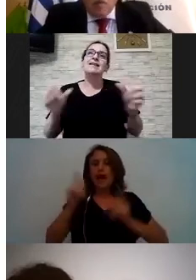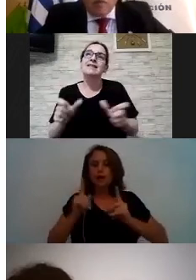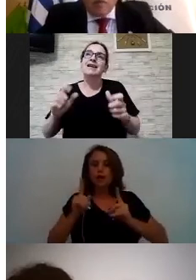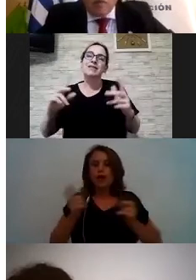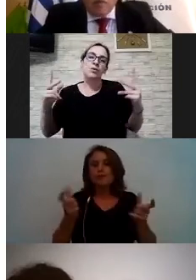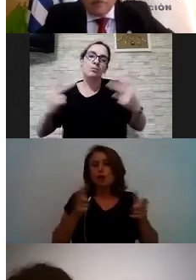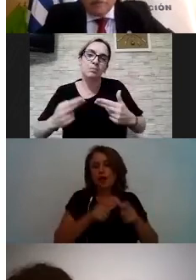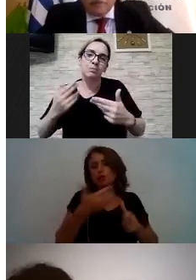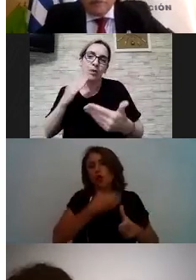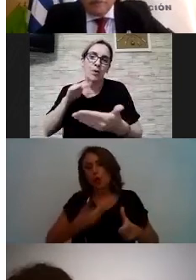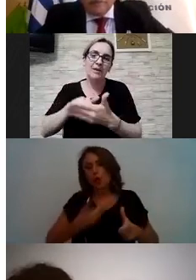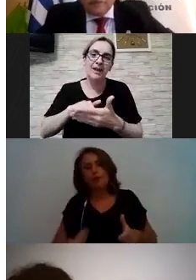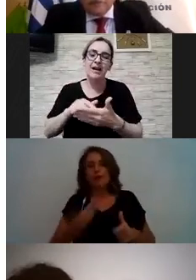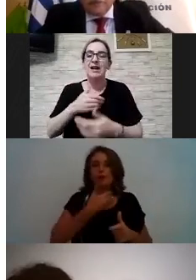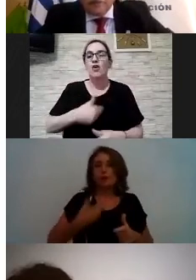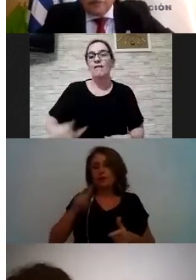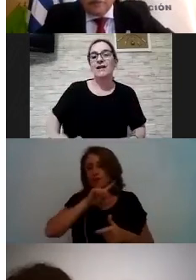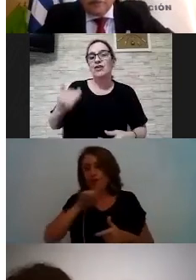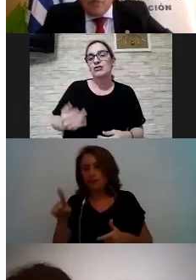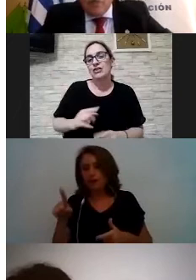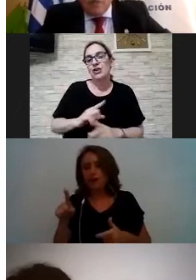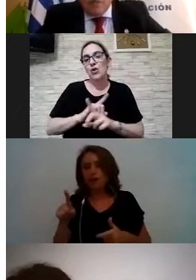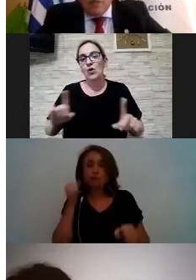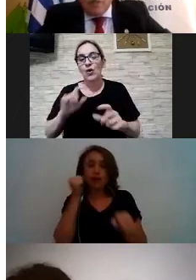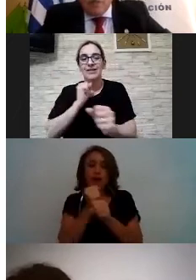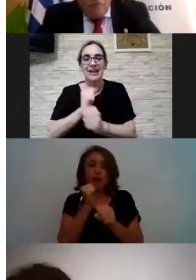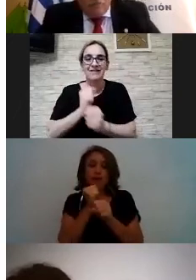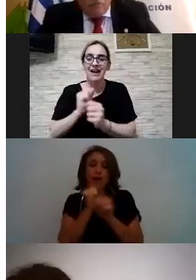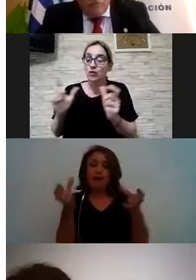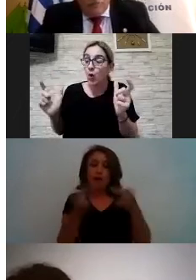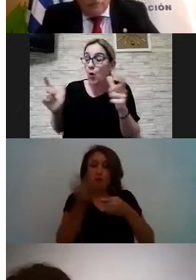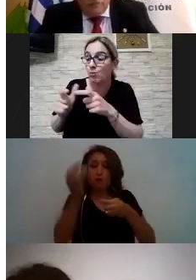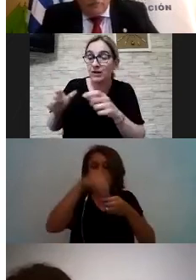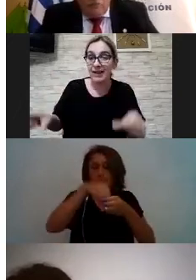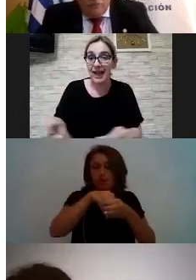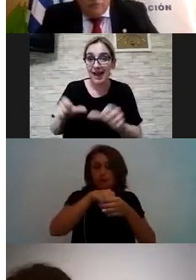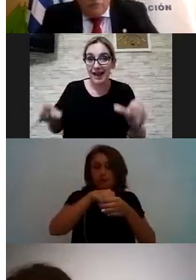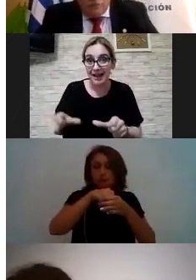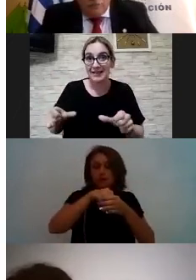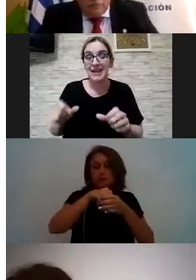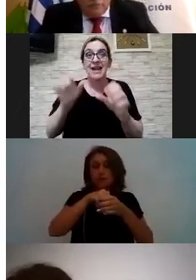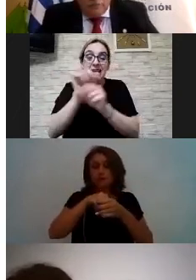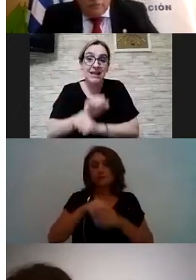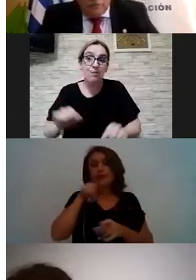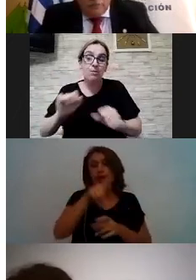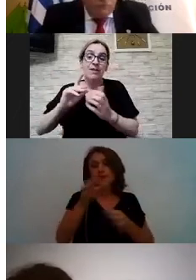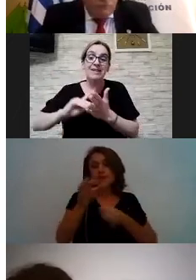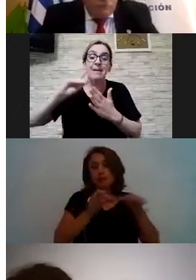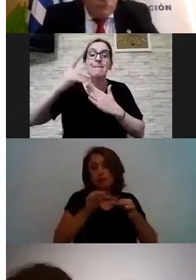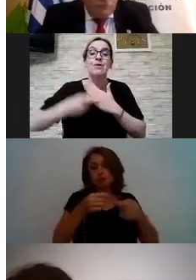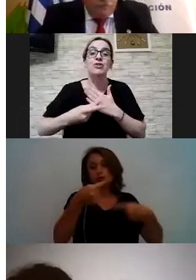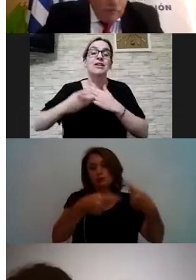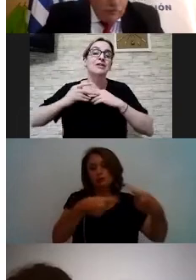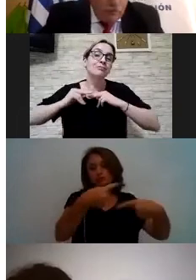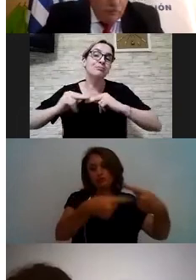gubernamental o no gubernamental esté trabajando en una comunidad, que ese proyecto se pueda sostener